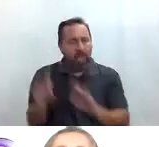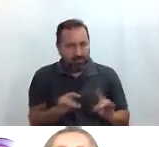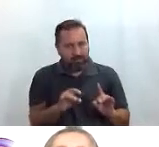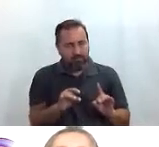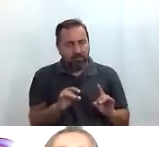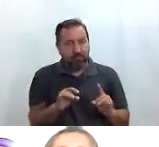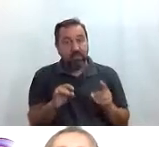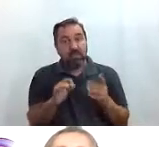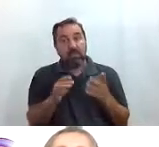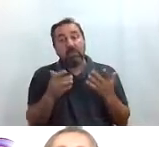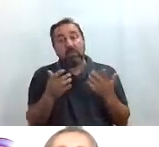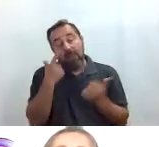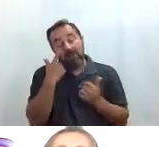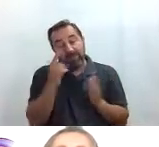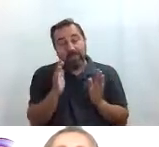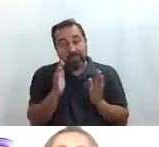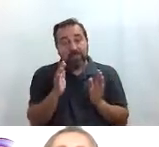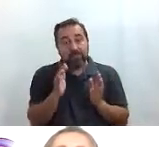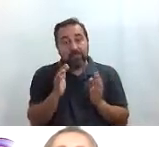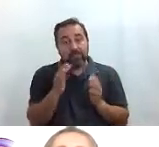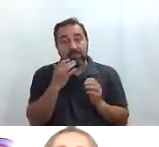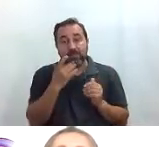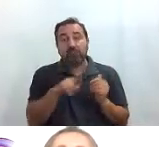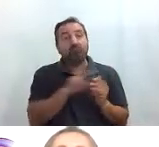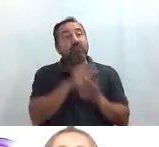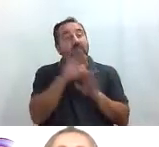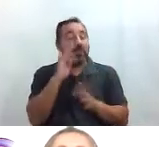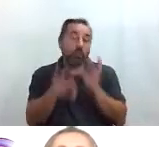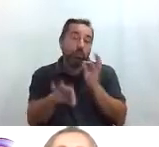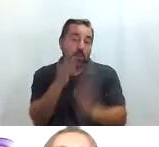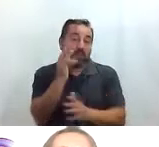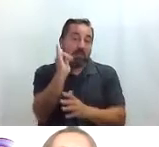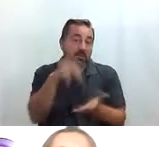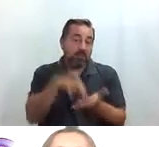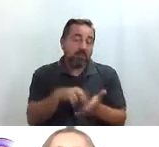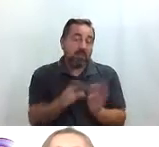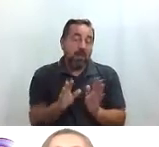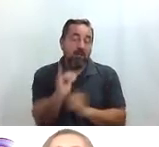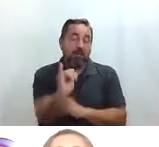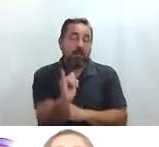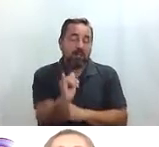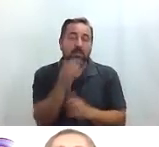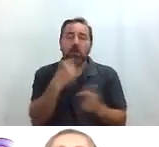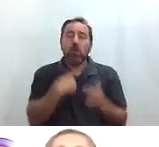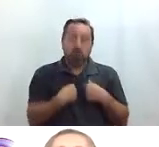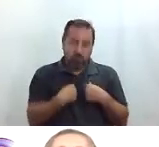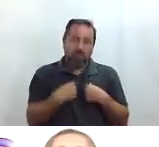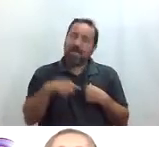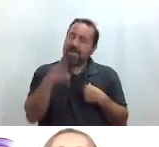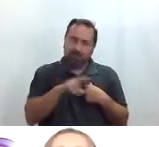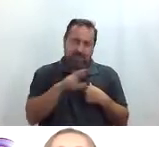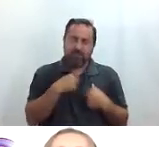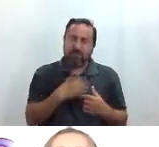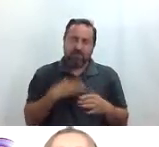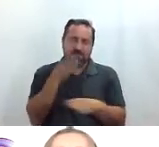así que a ver si cuando vayáis tenéis suerte y vosotros sí que la encontráis yo tengo desde luego que repetir a ver si